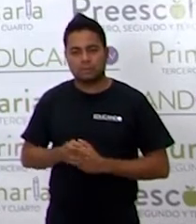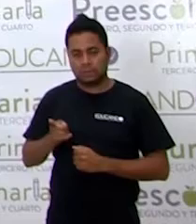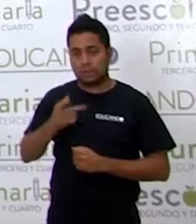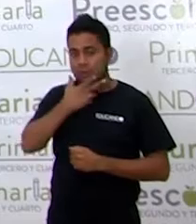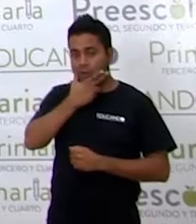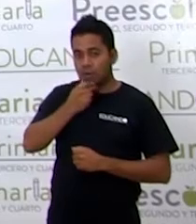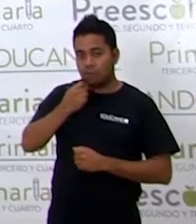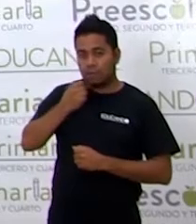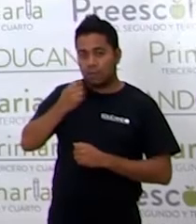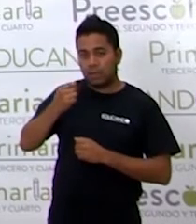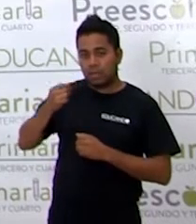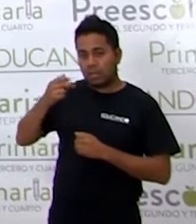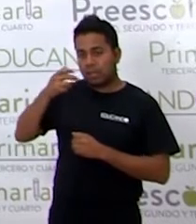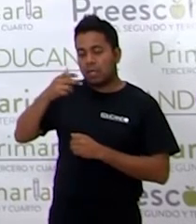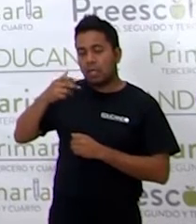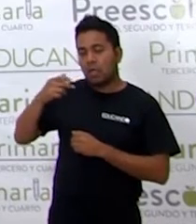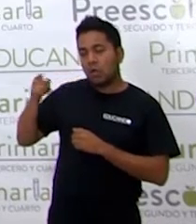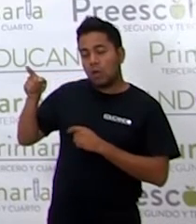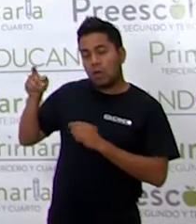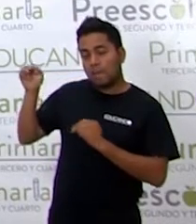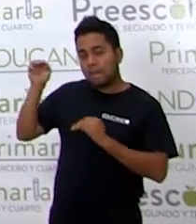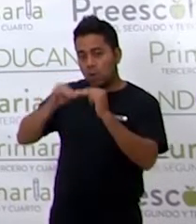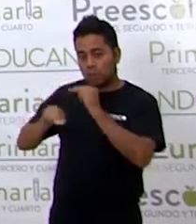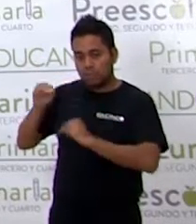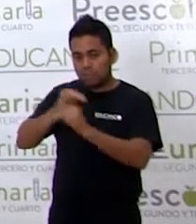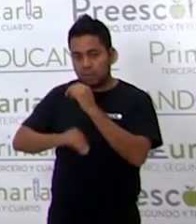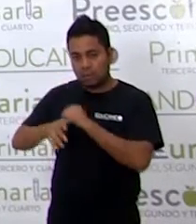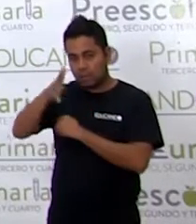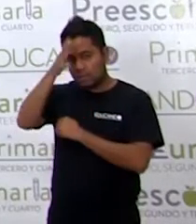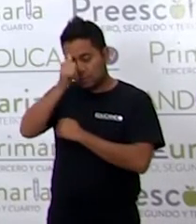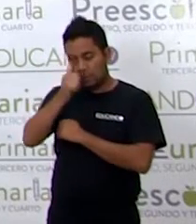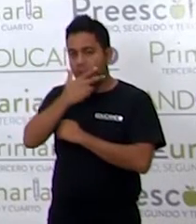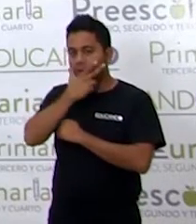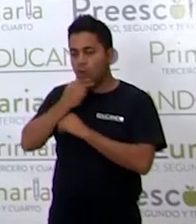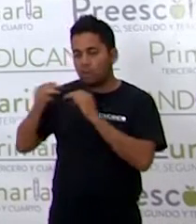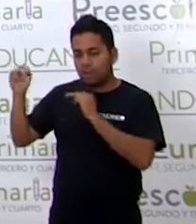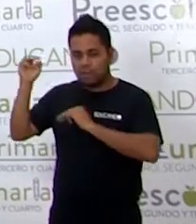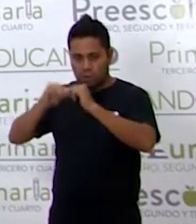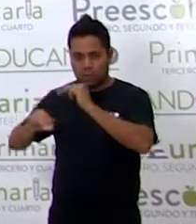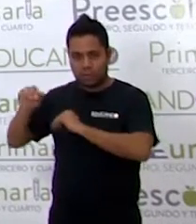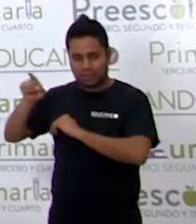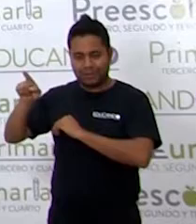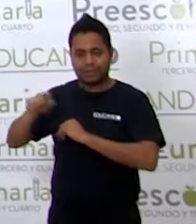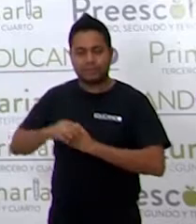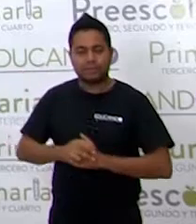del monte. Acordémonos que es el señor del monte.